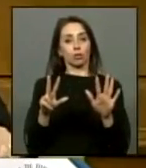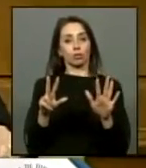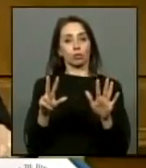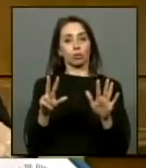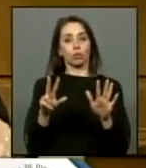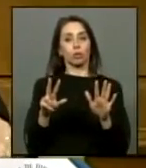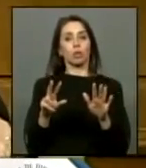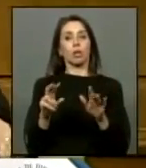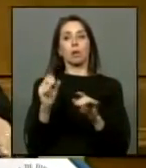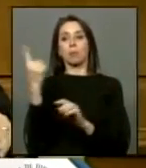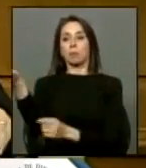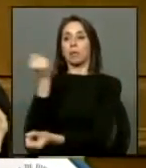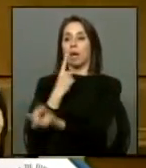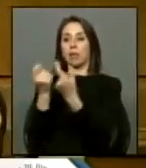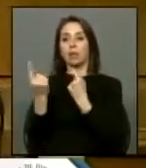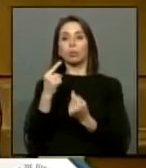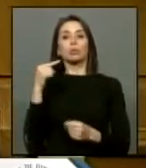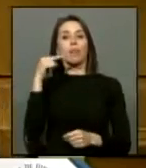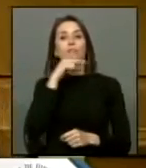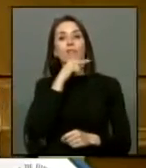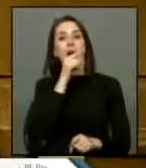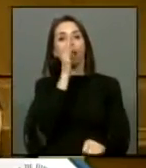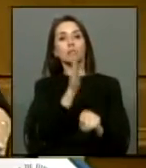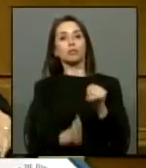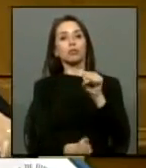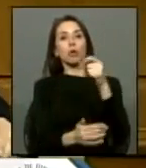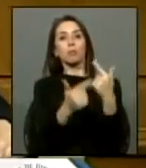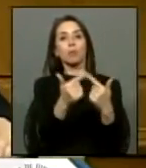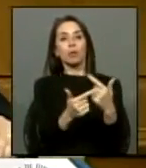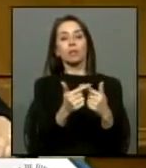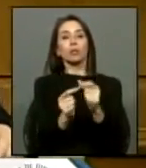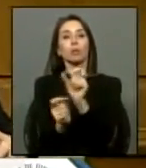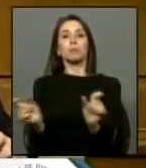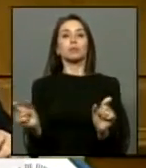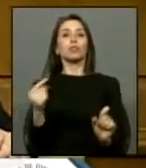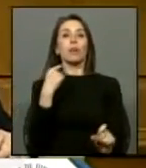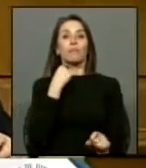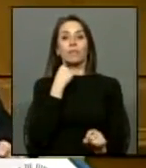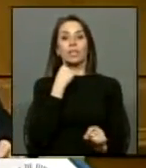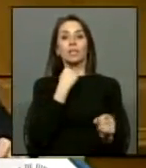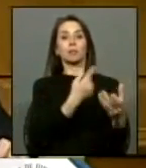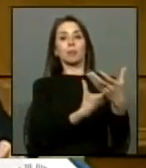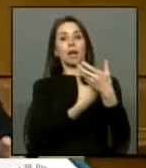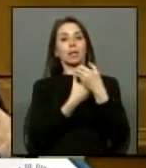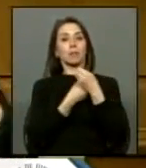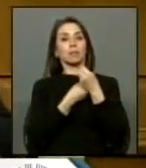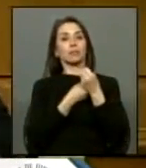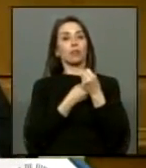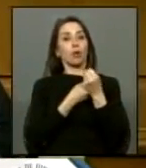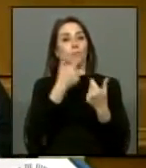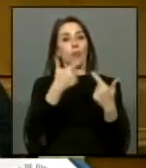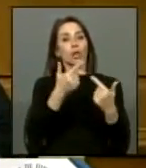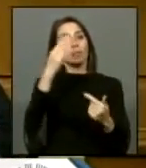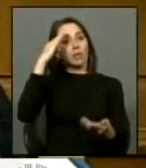las primeras denuncias de falsos exonerados por parte de víctimas de la represión política en dictadura